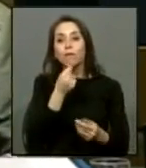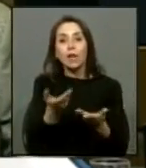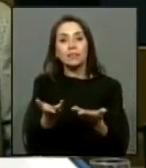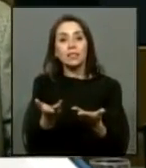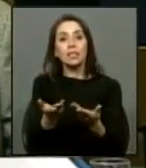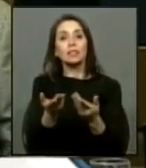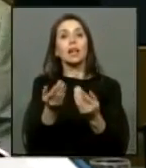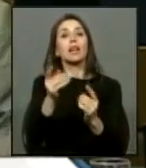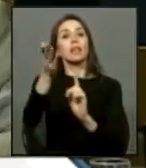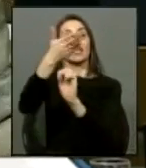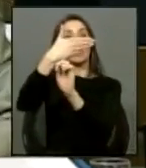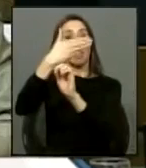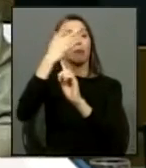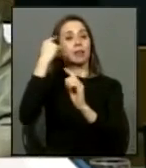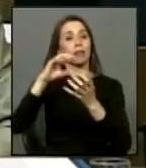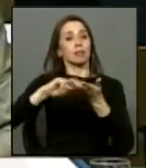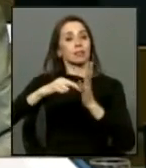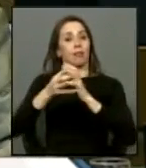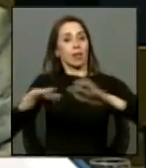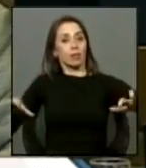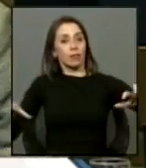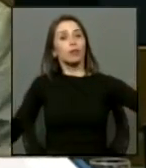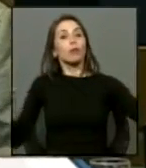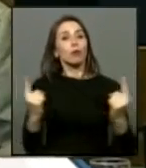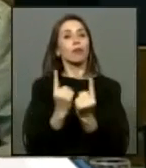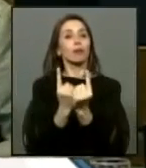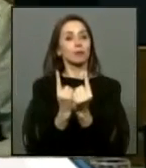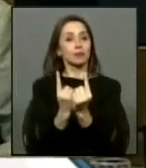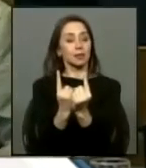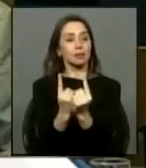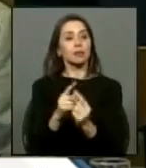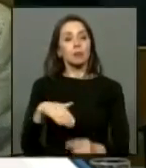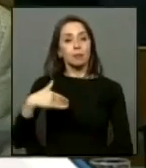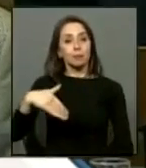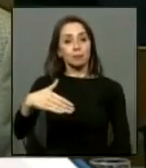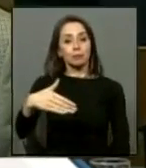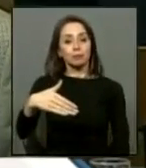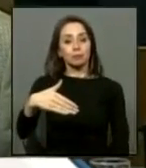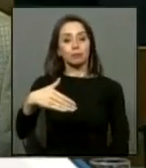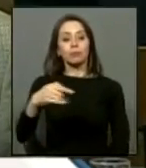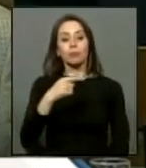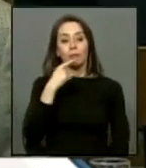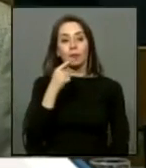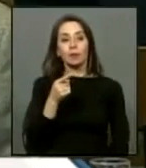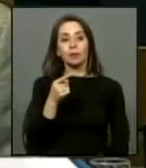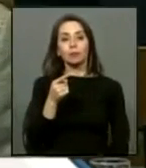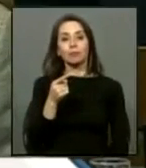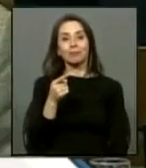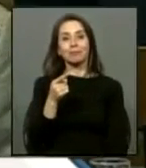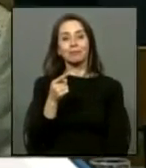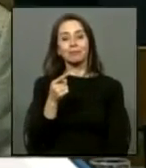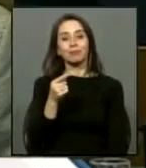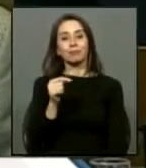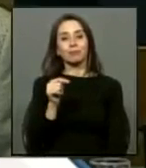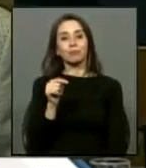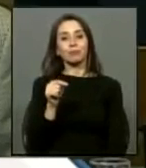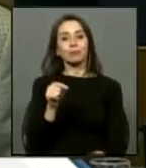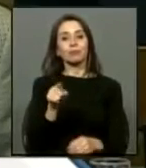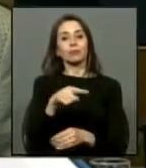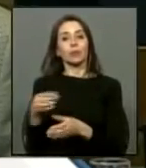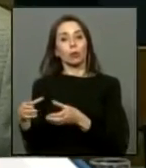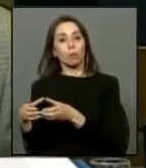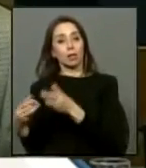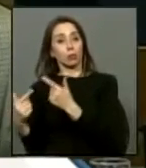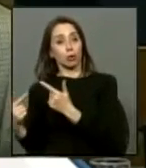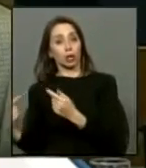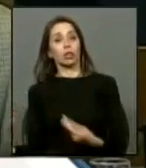reencuentro de la patria común más adelante hablando de la contribución de un partido a un